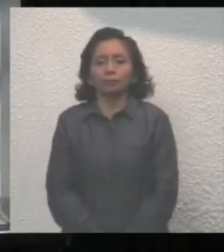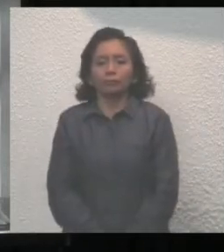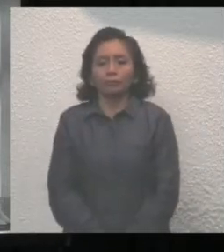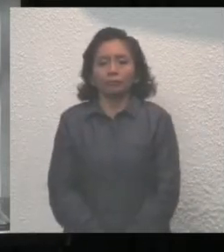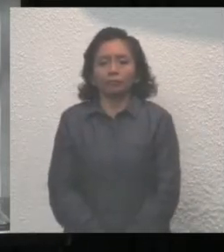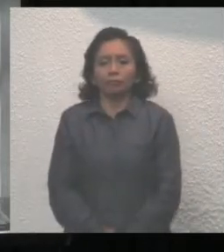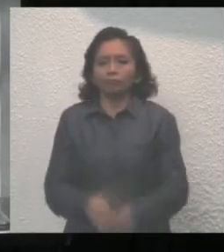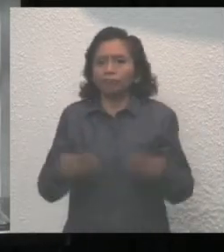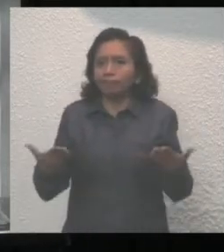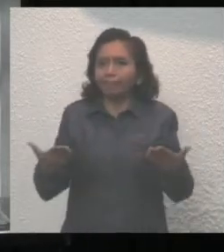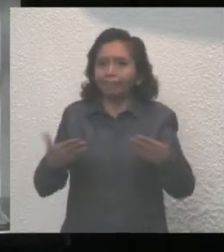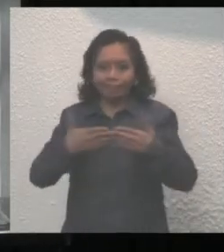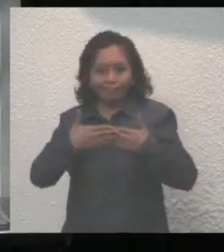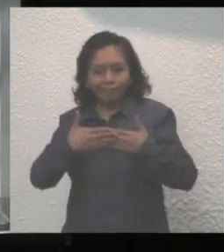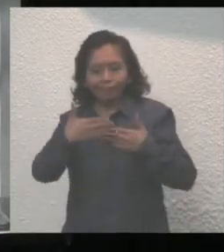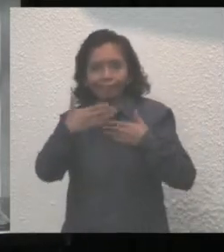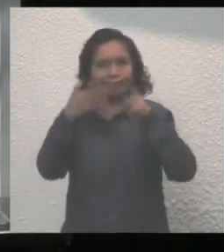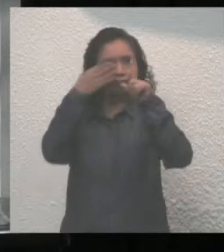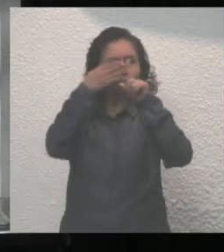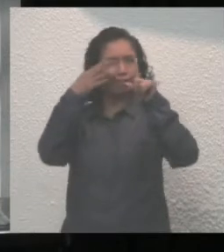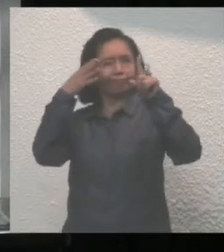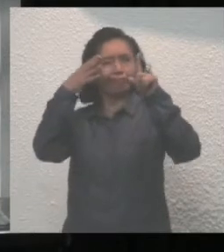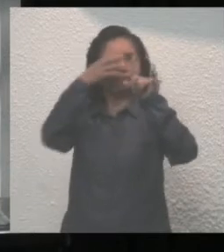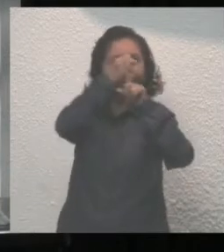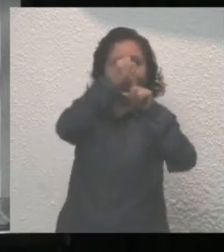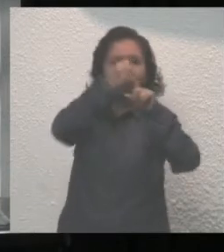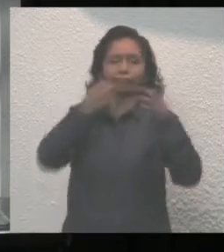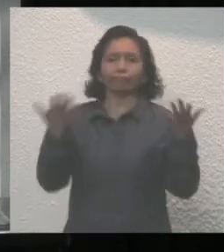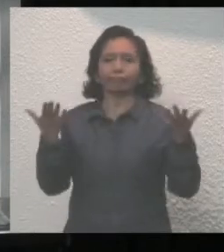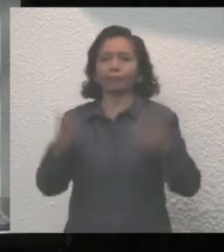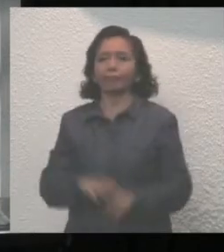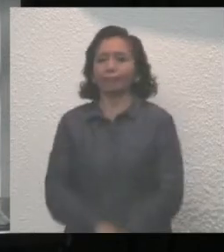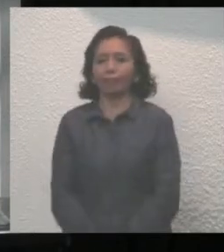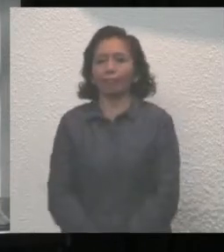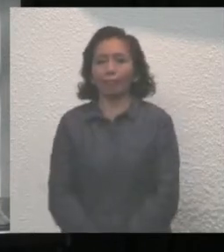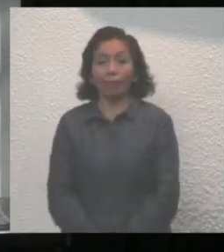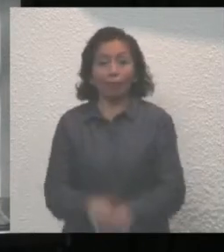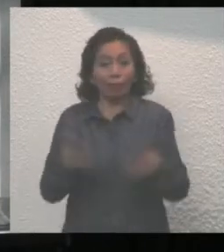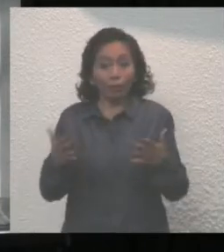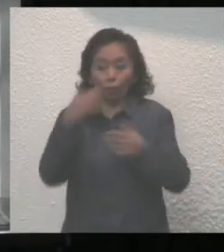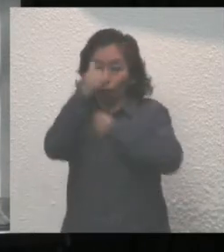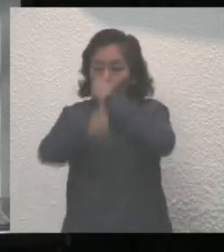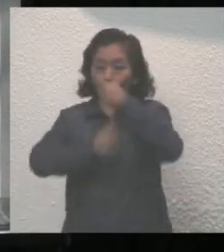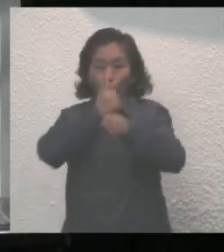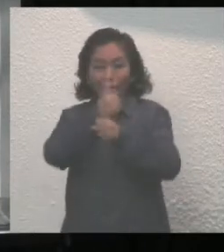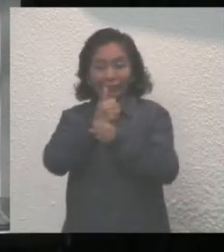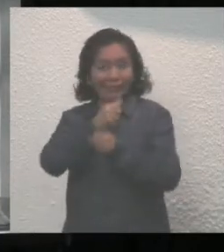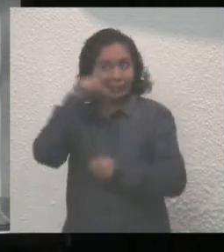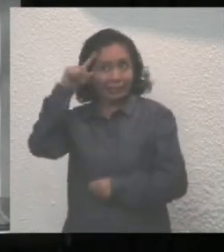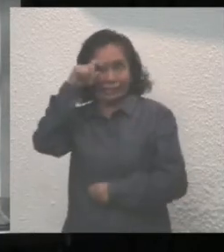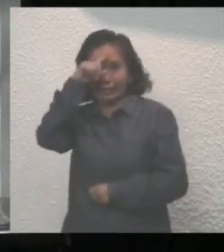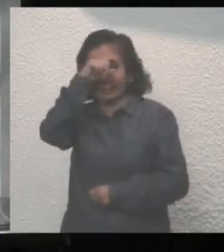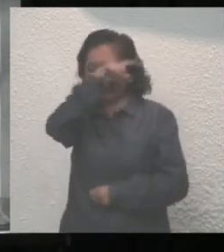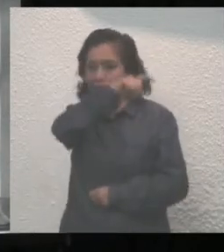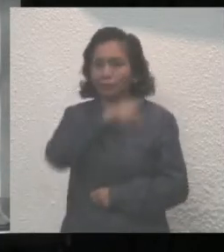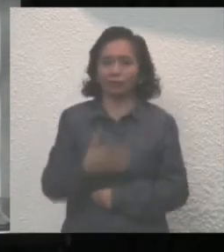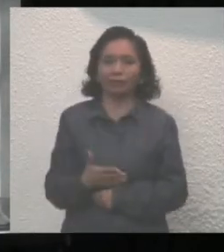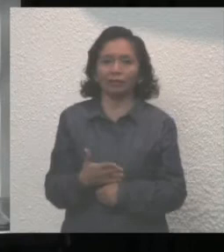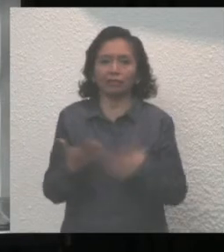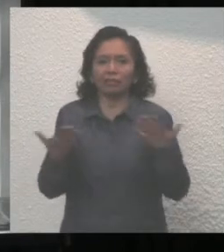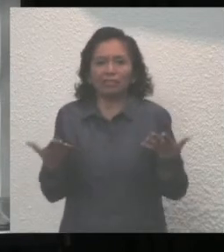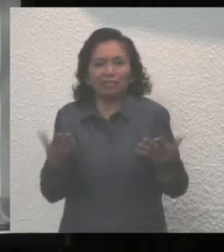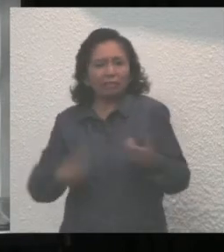Avances, logros y retos. Ha sido un año complejo y con muchas